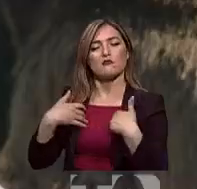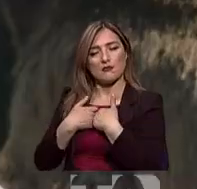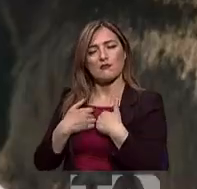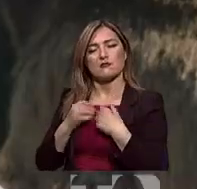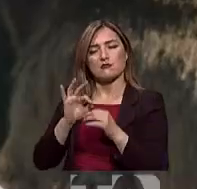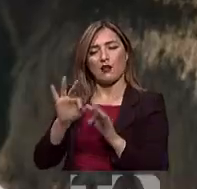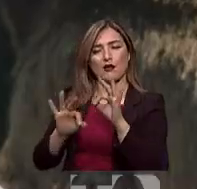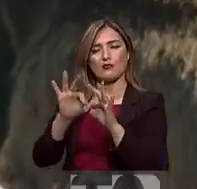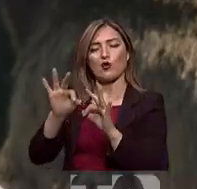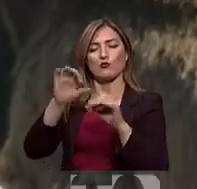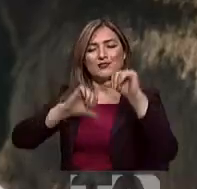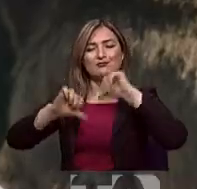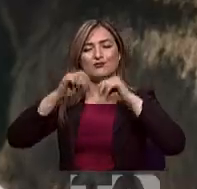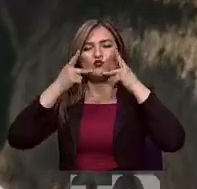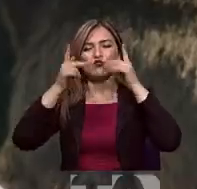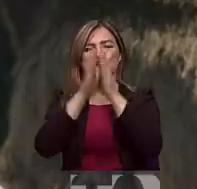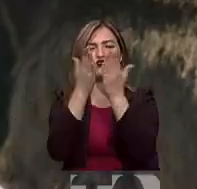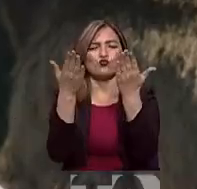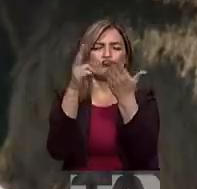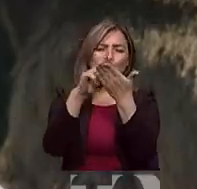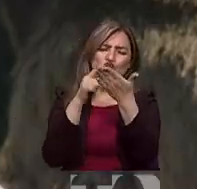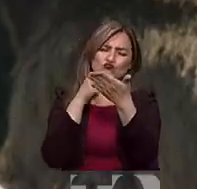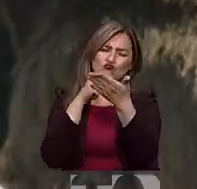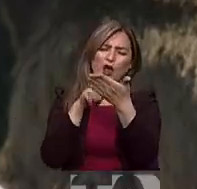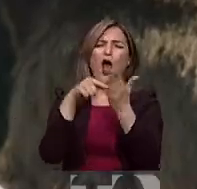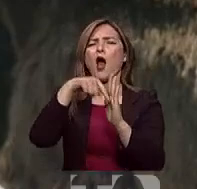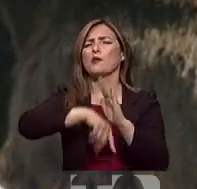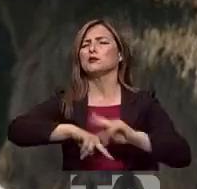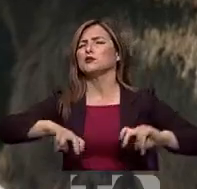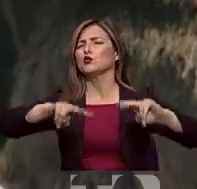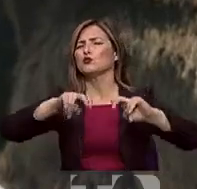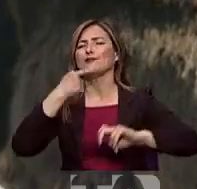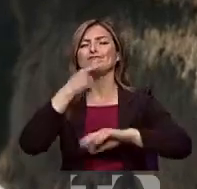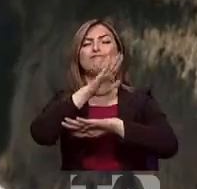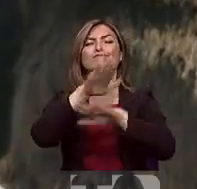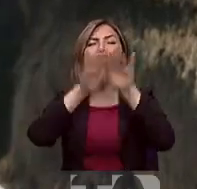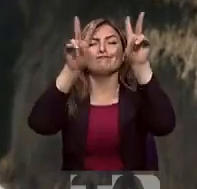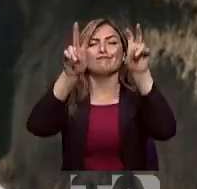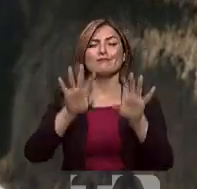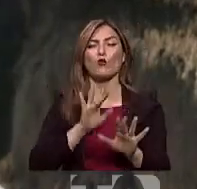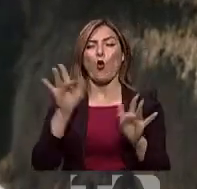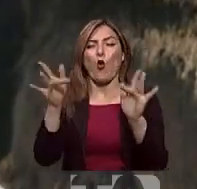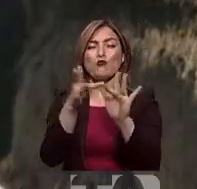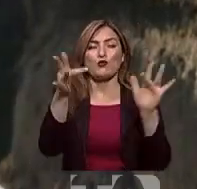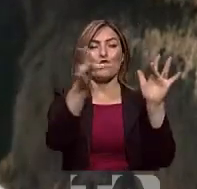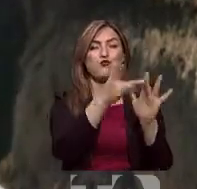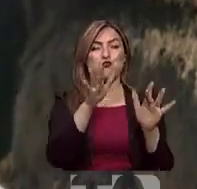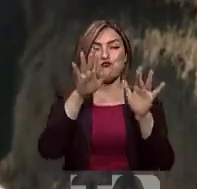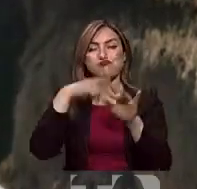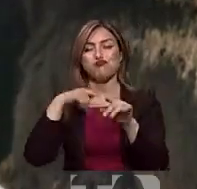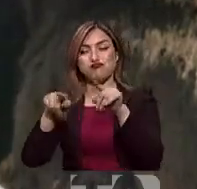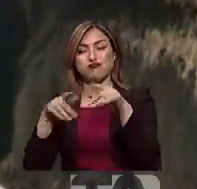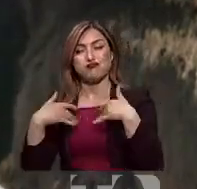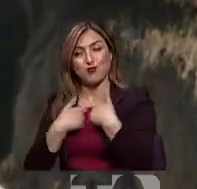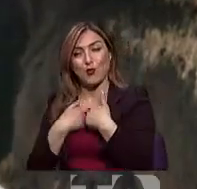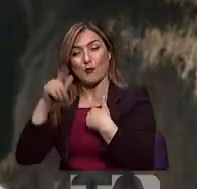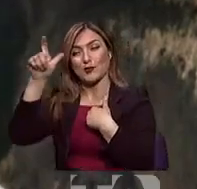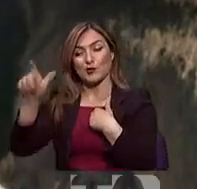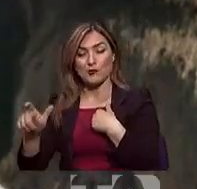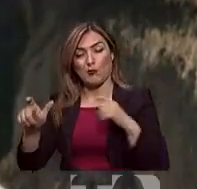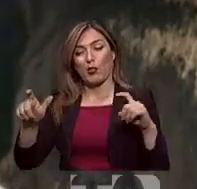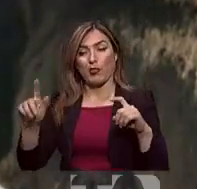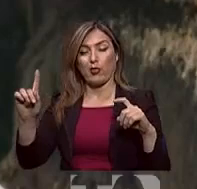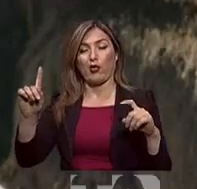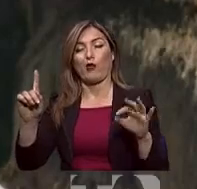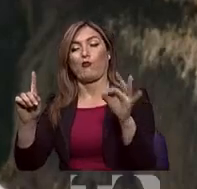científicos han publicado, nos habla que la cantidad de contacto entre un ciervo y algún ser humano que tuvo COVID